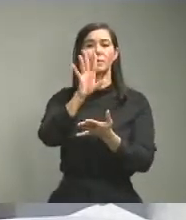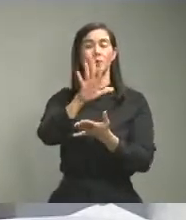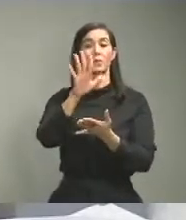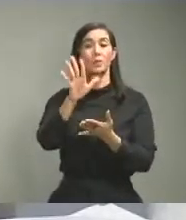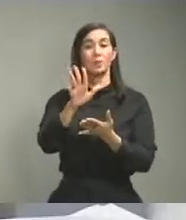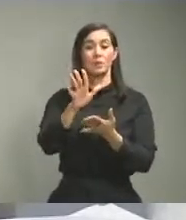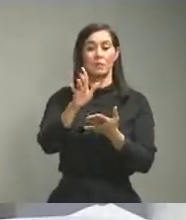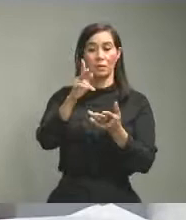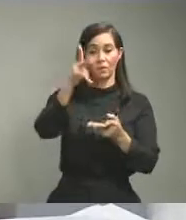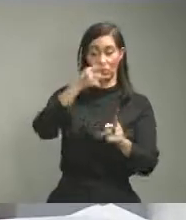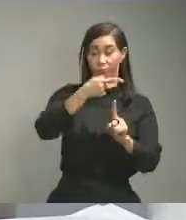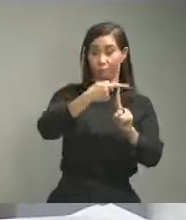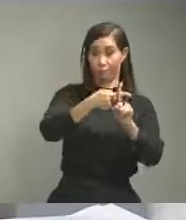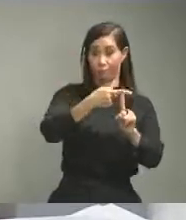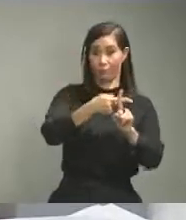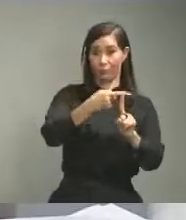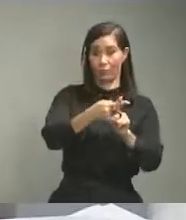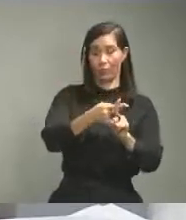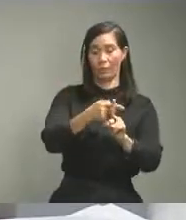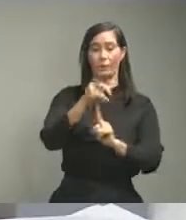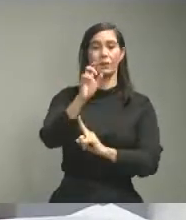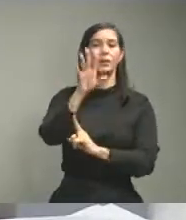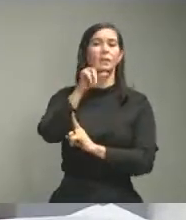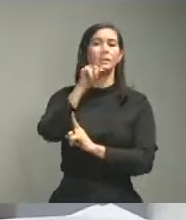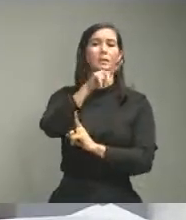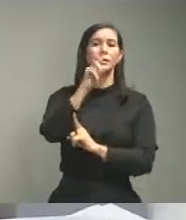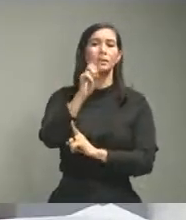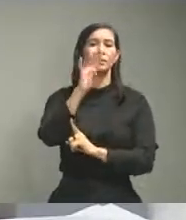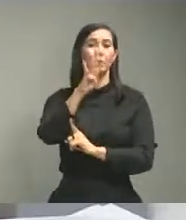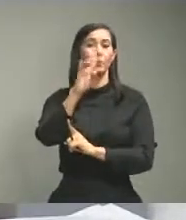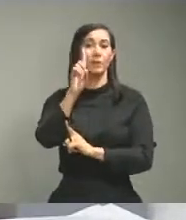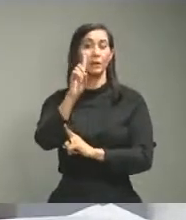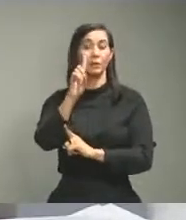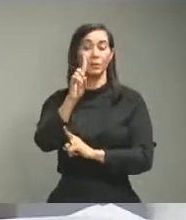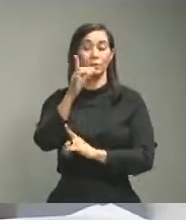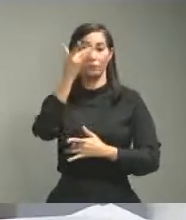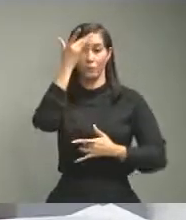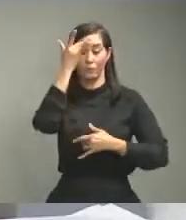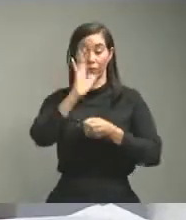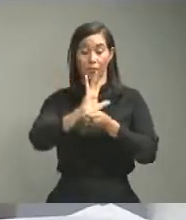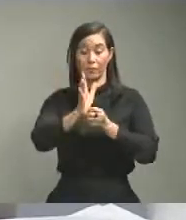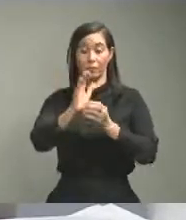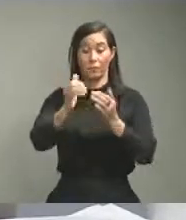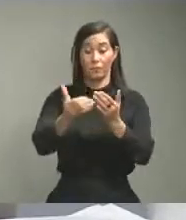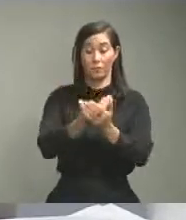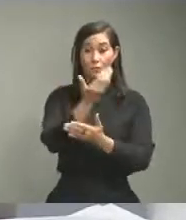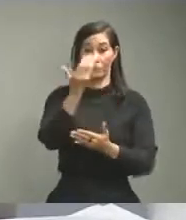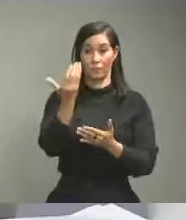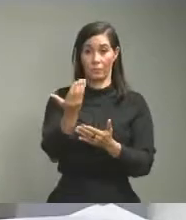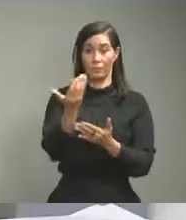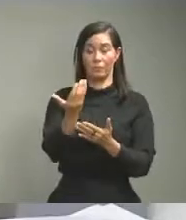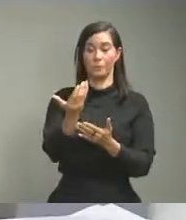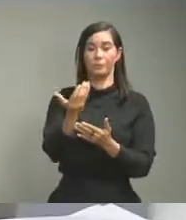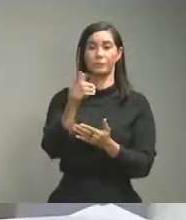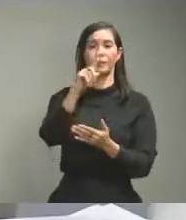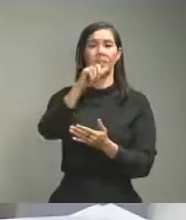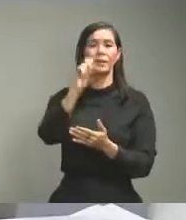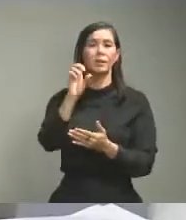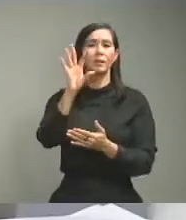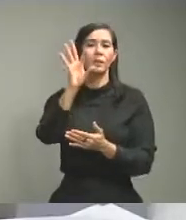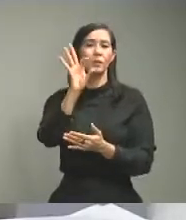un total de 141 casos nuevos registrados 196